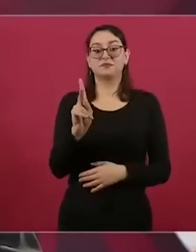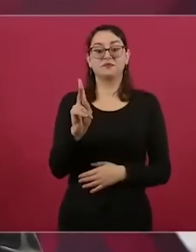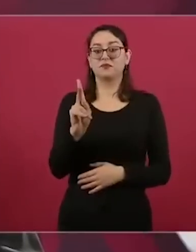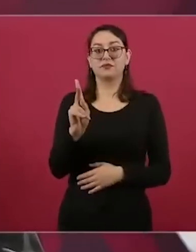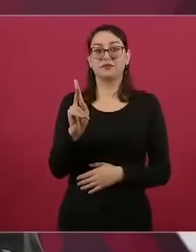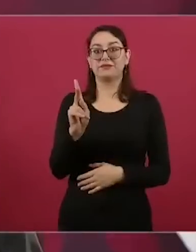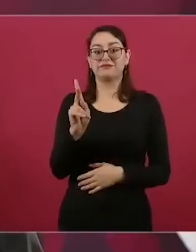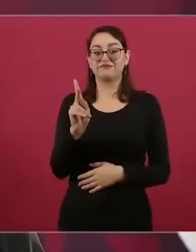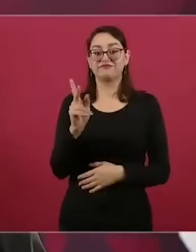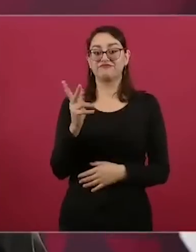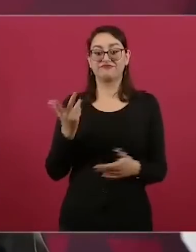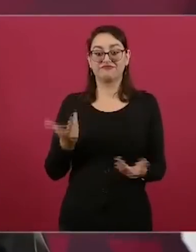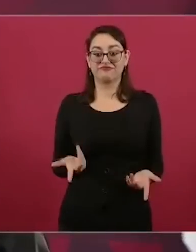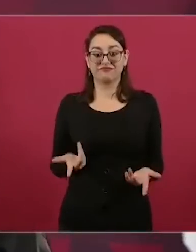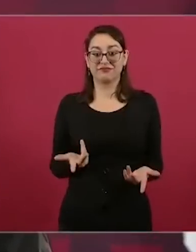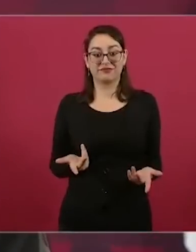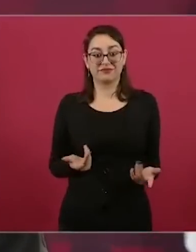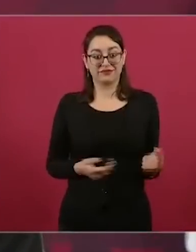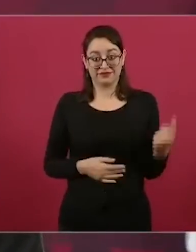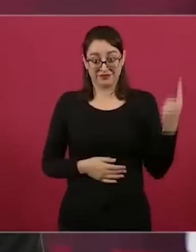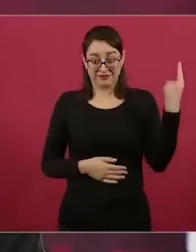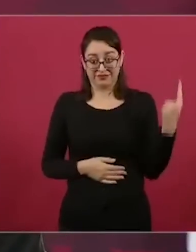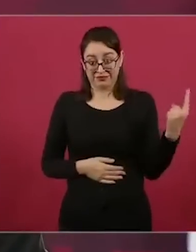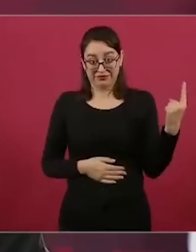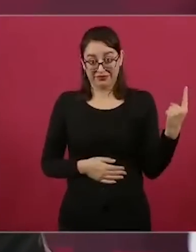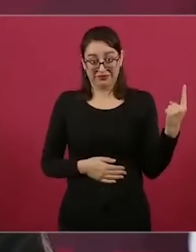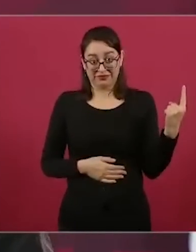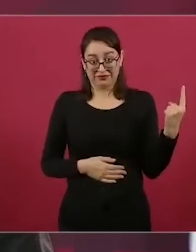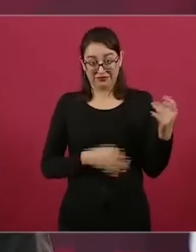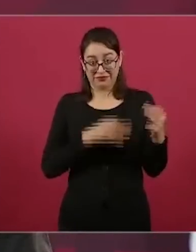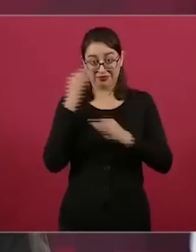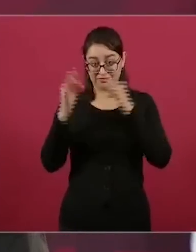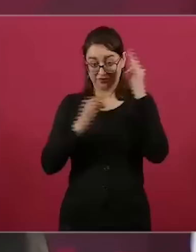su medio de comunicación. Tienen empresas.